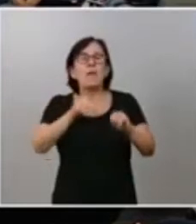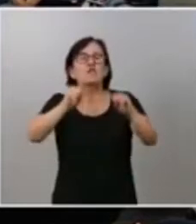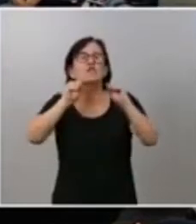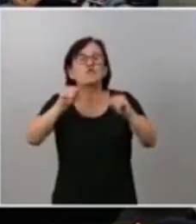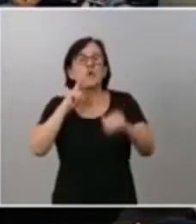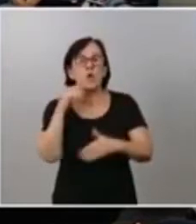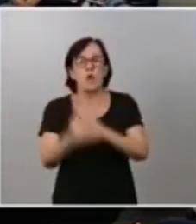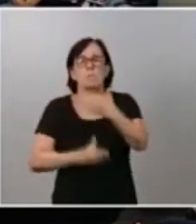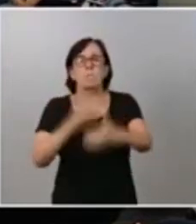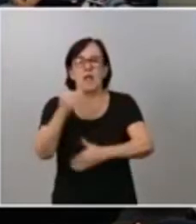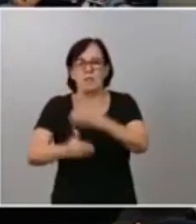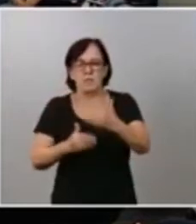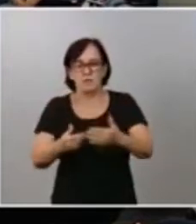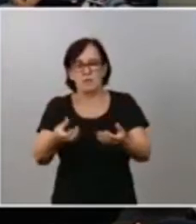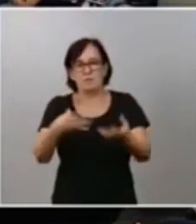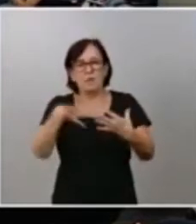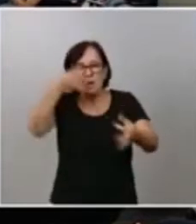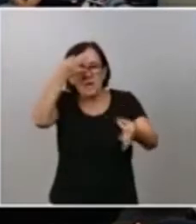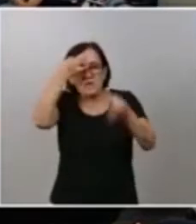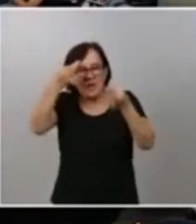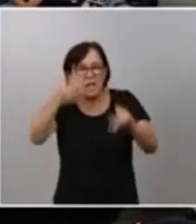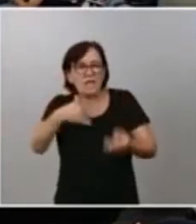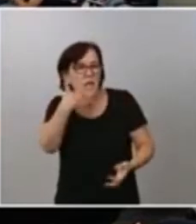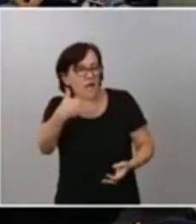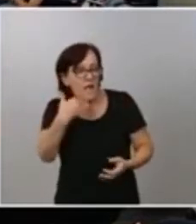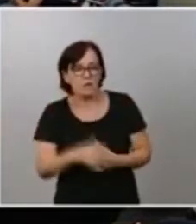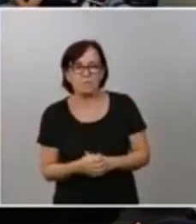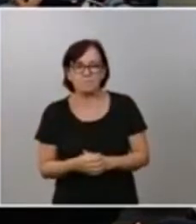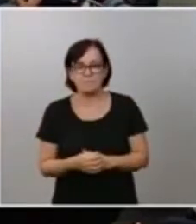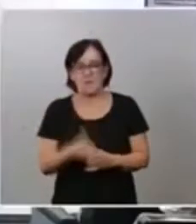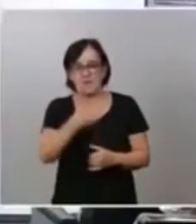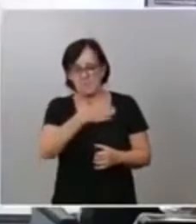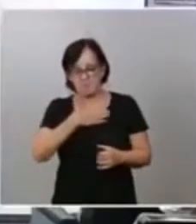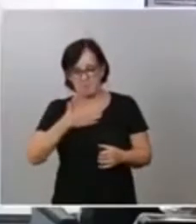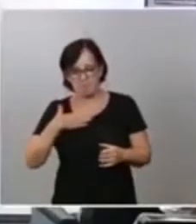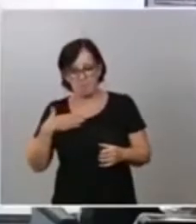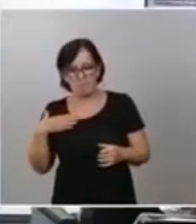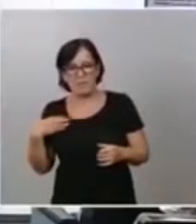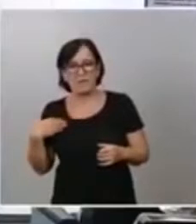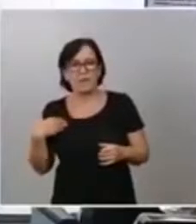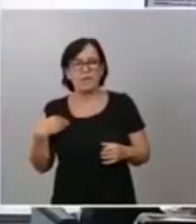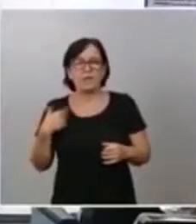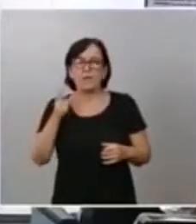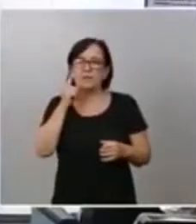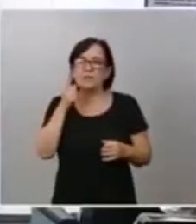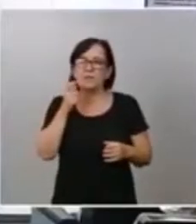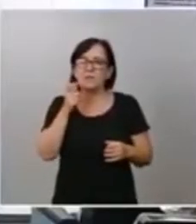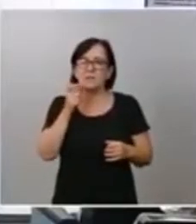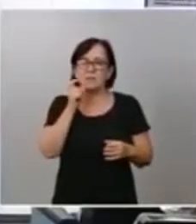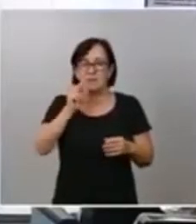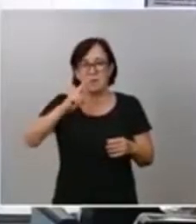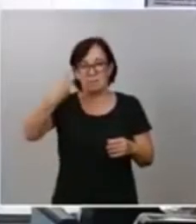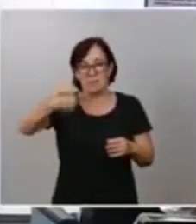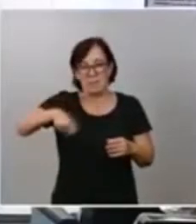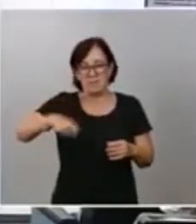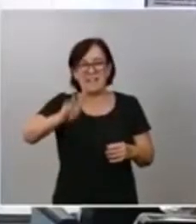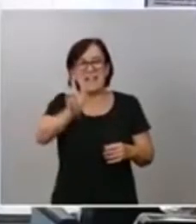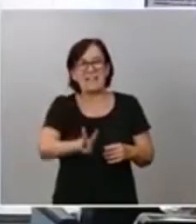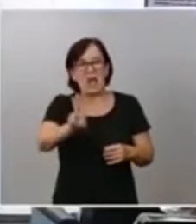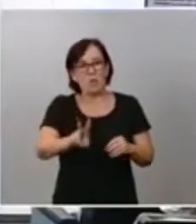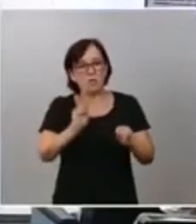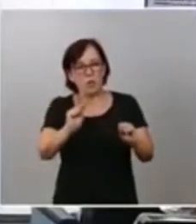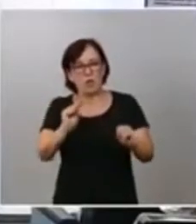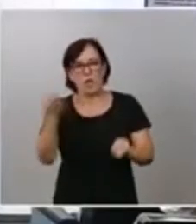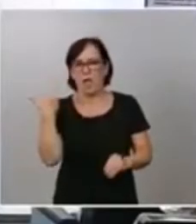si nos puede dar algún detalle al respecto. Y me gustaría que comentara las palabras de su vicepresidente segundo, que fue ayer muy duro